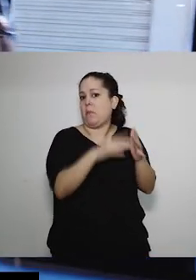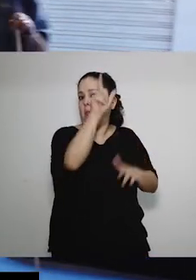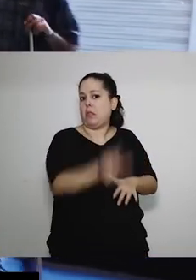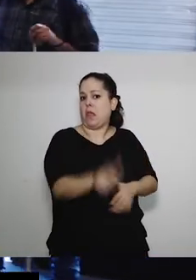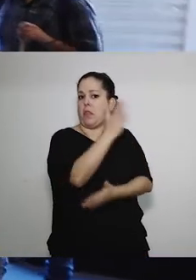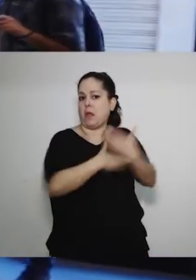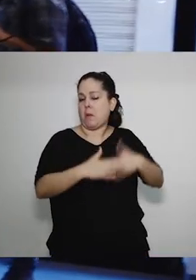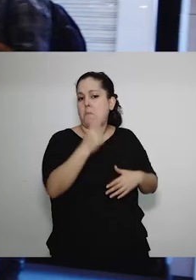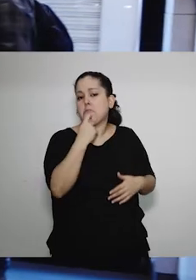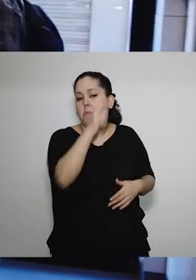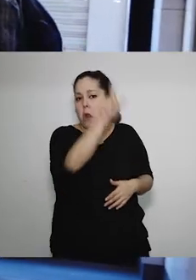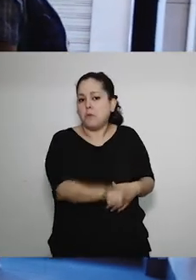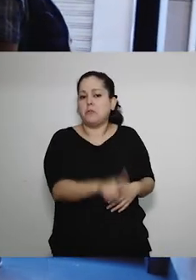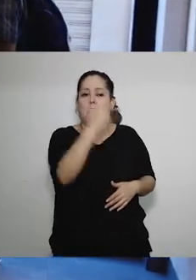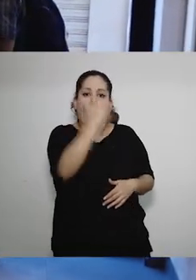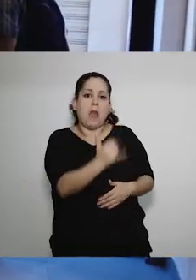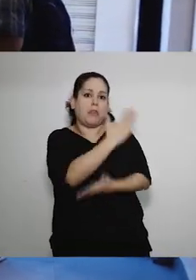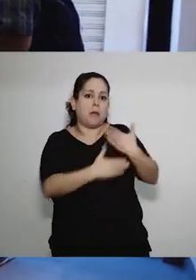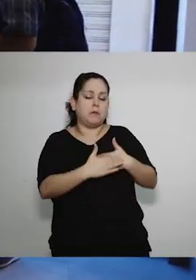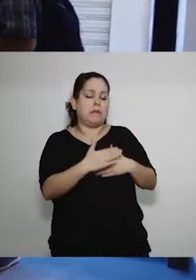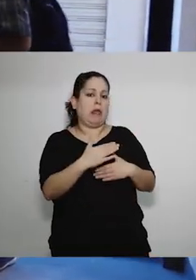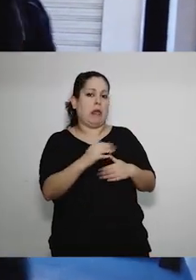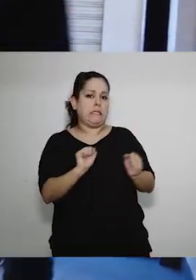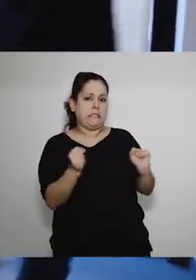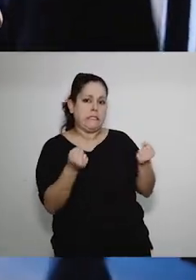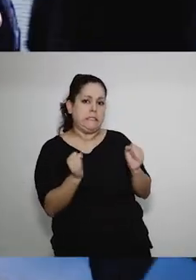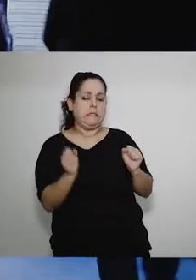tipo de discapacidad. Podría haber una discapacidad que tenga algún brote,